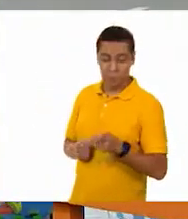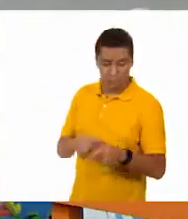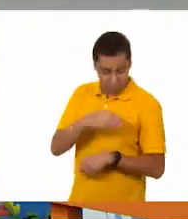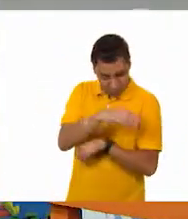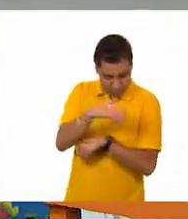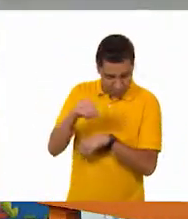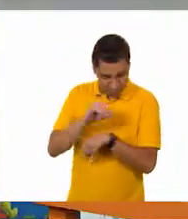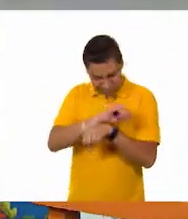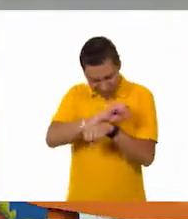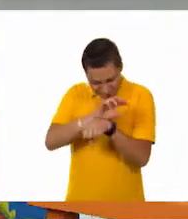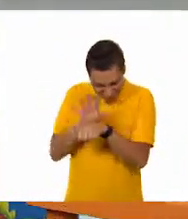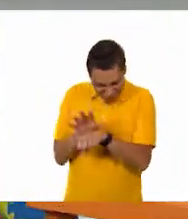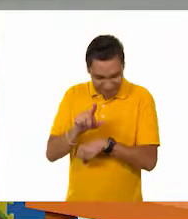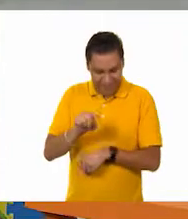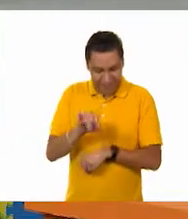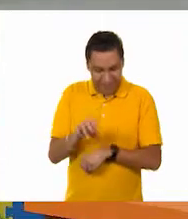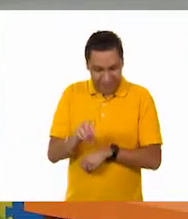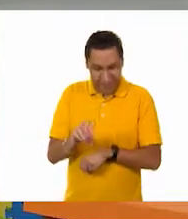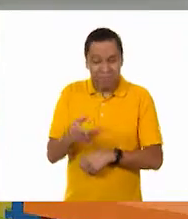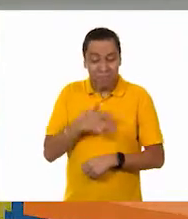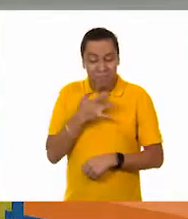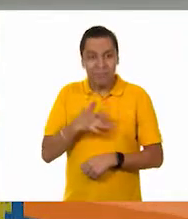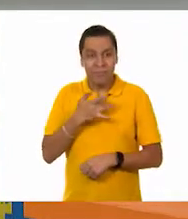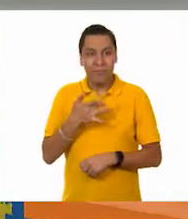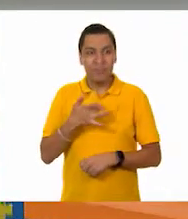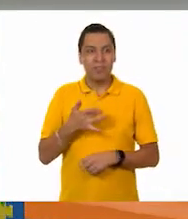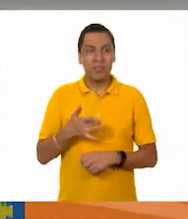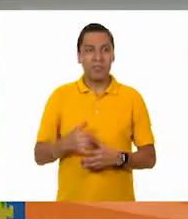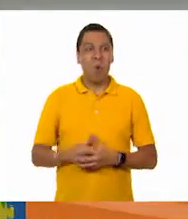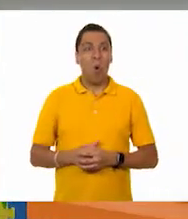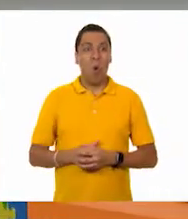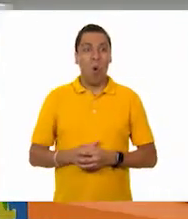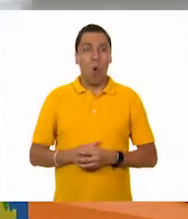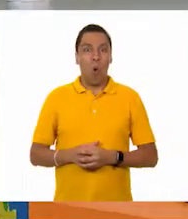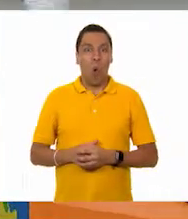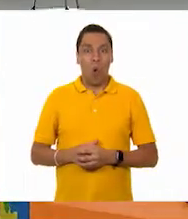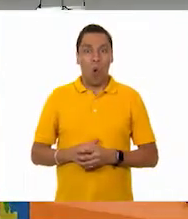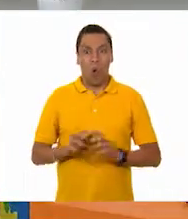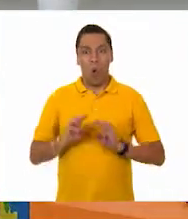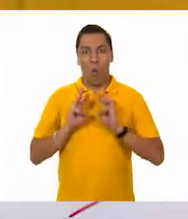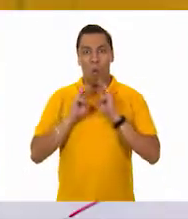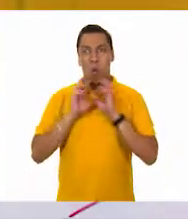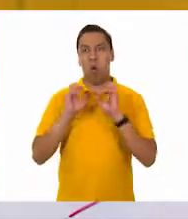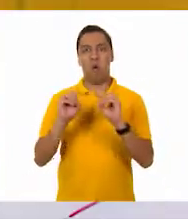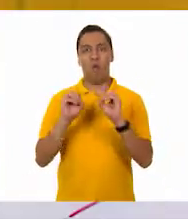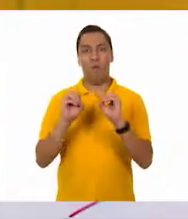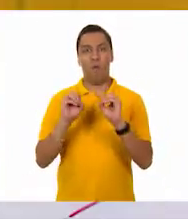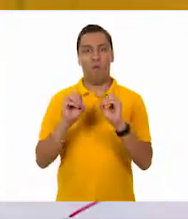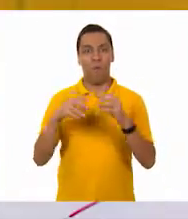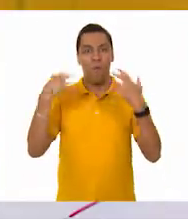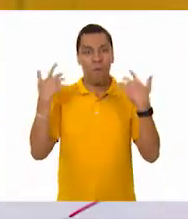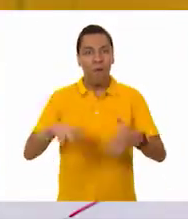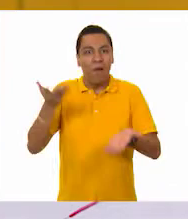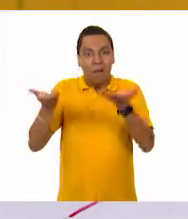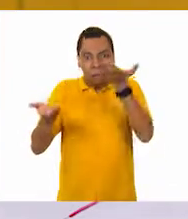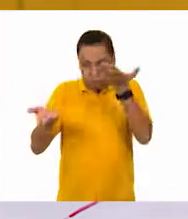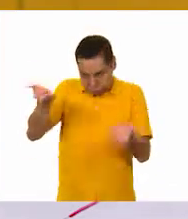Colocamos la calabaza. Uy, pues, uy, guau. ¿Cuánto bajó?